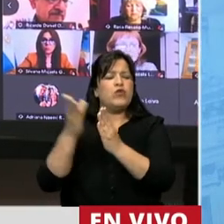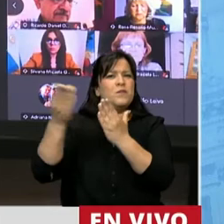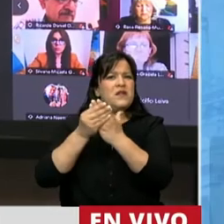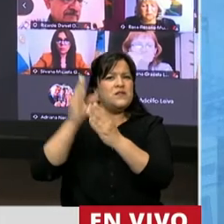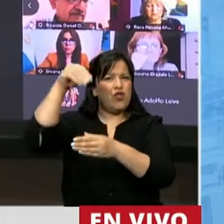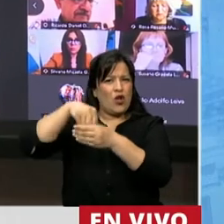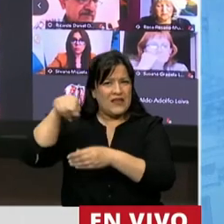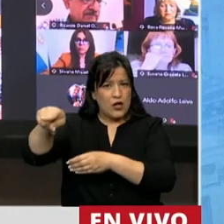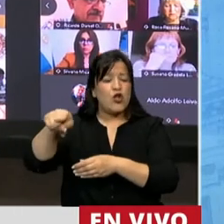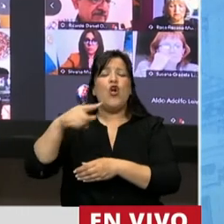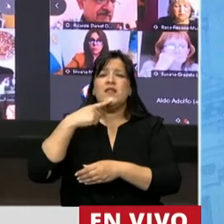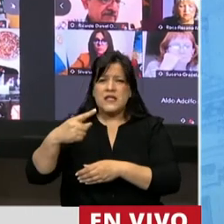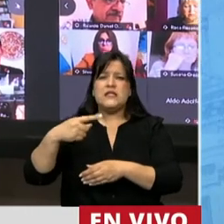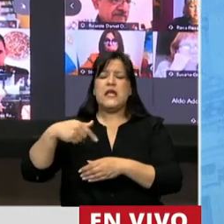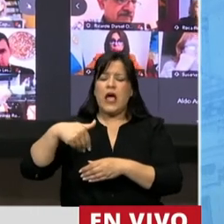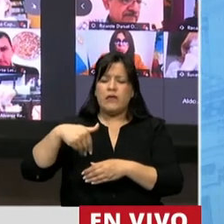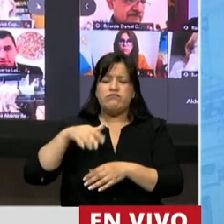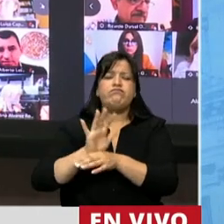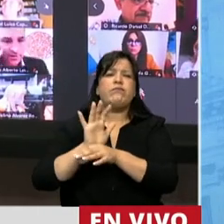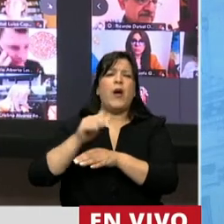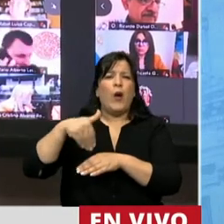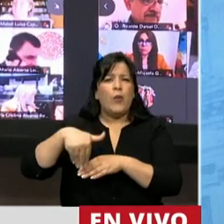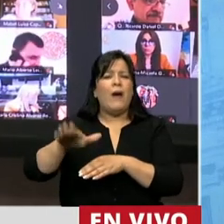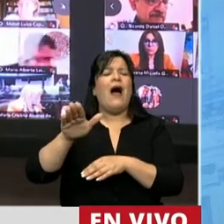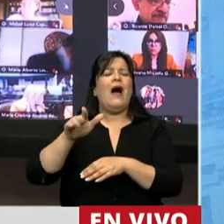se van a relocalizar o instalar